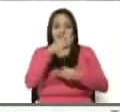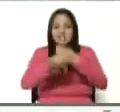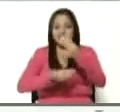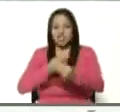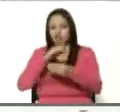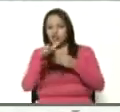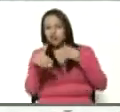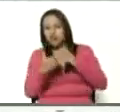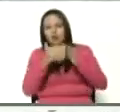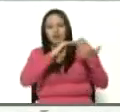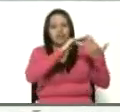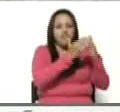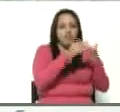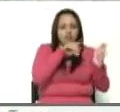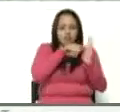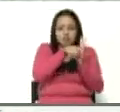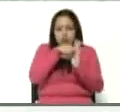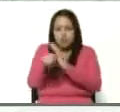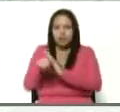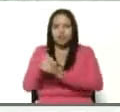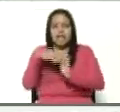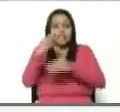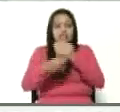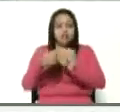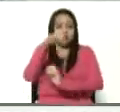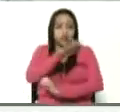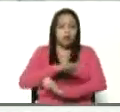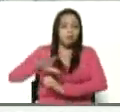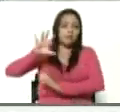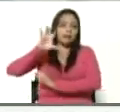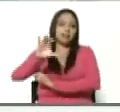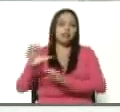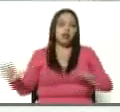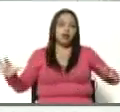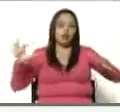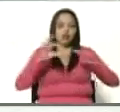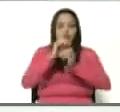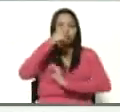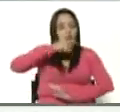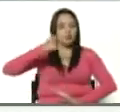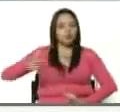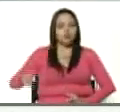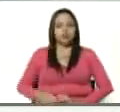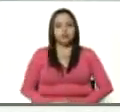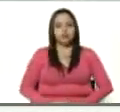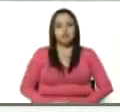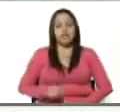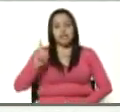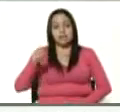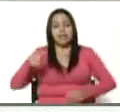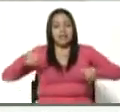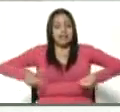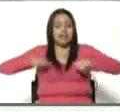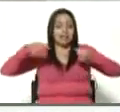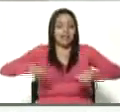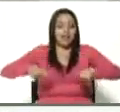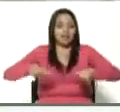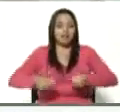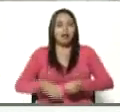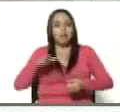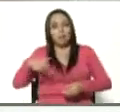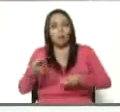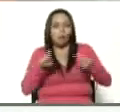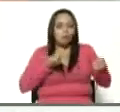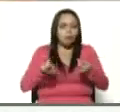las barriadas, también la estamos realizando en todo el país, junto a nuestro poder popular y a través de los clans, para así dinamizar